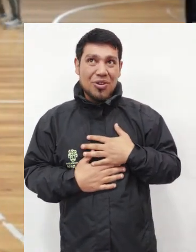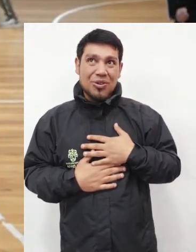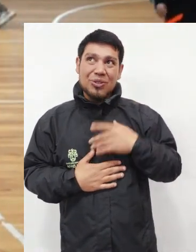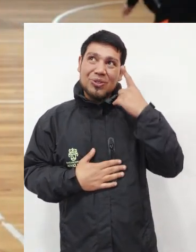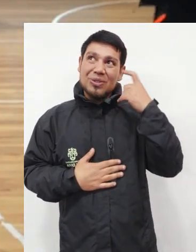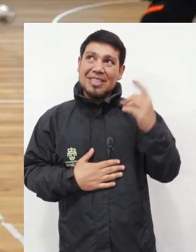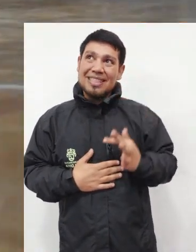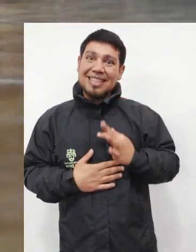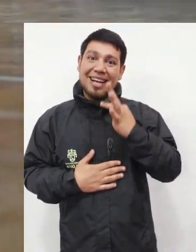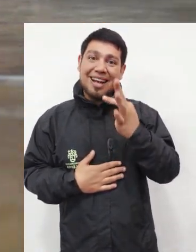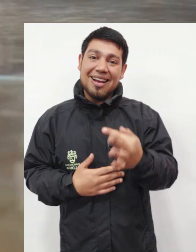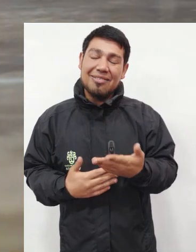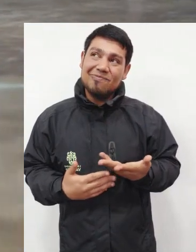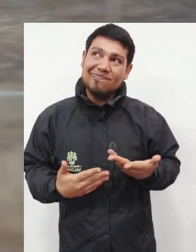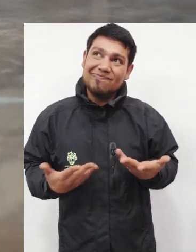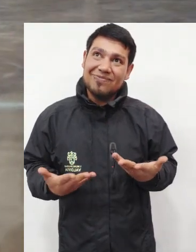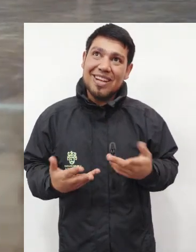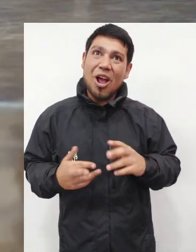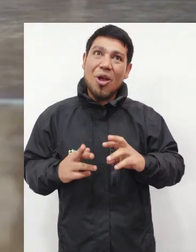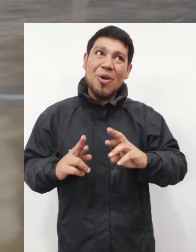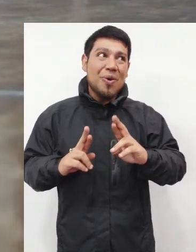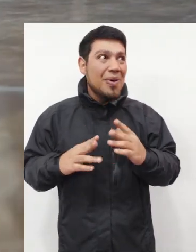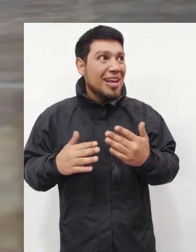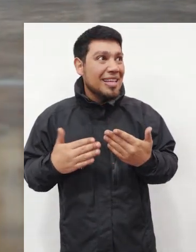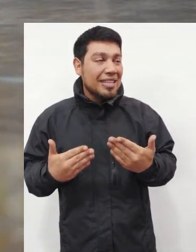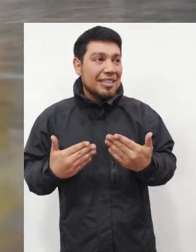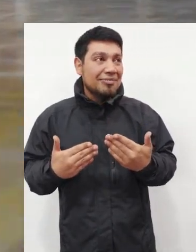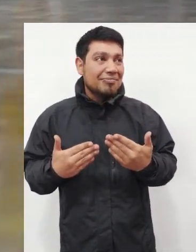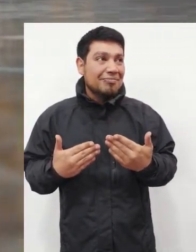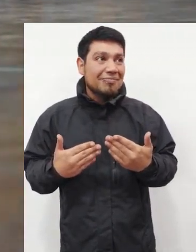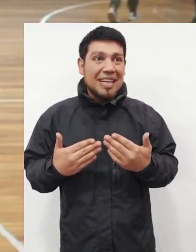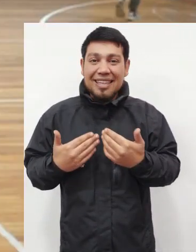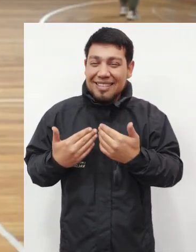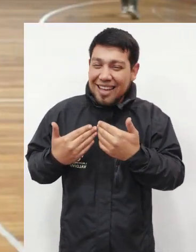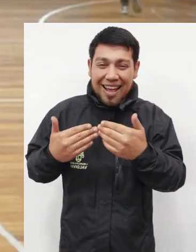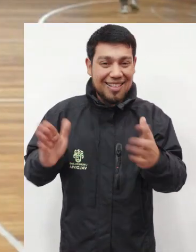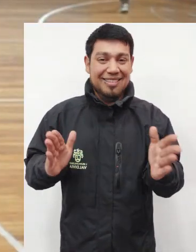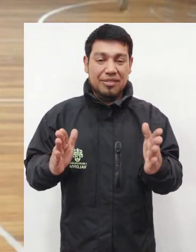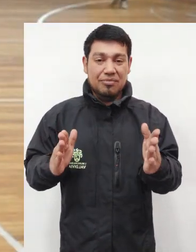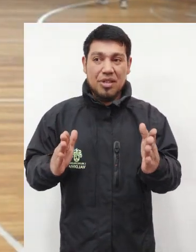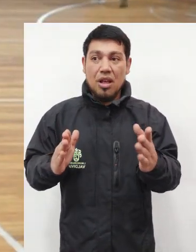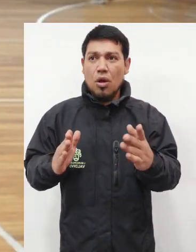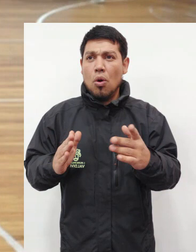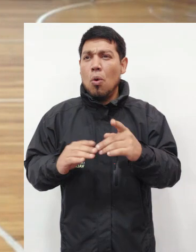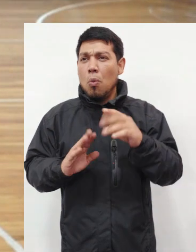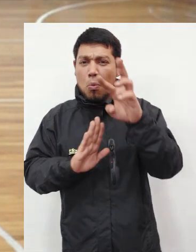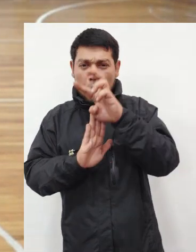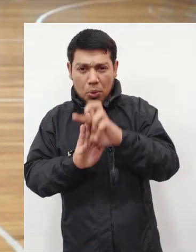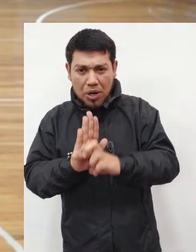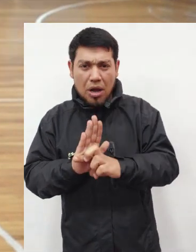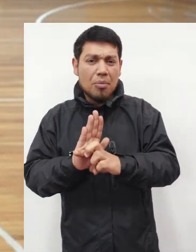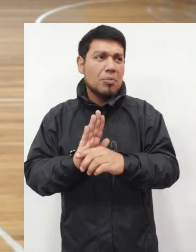pero muy enriquecedora. Un sueño que tengo es que todo esto se abra con más fluidez, que